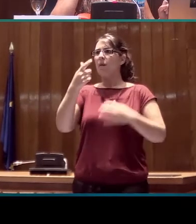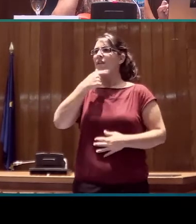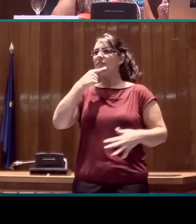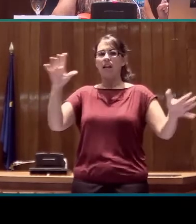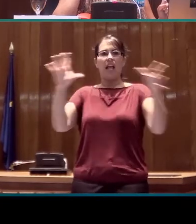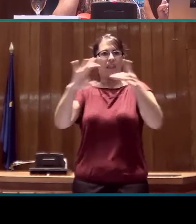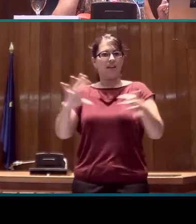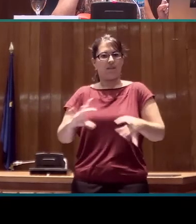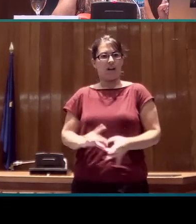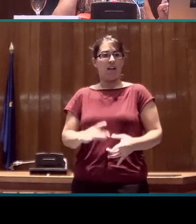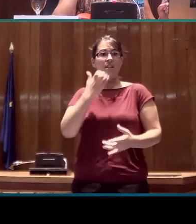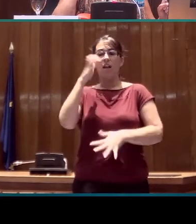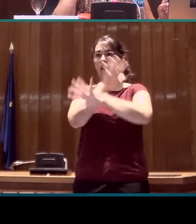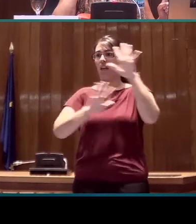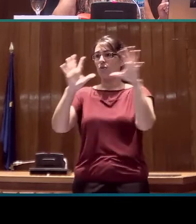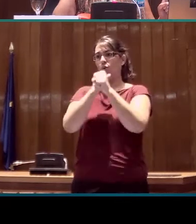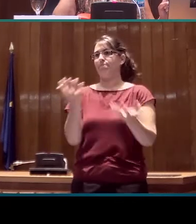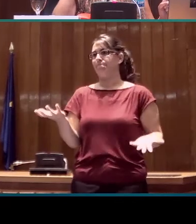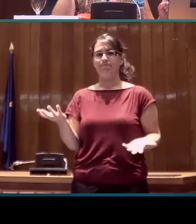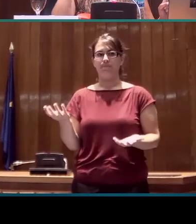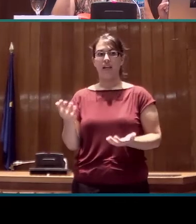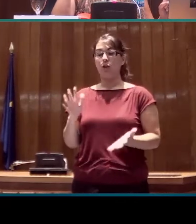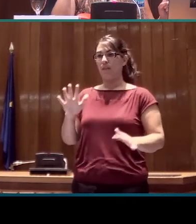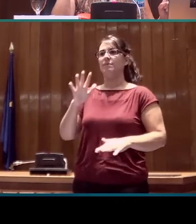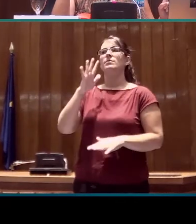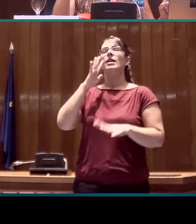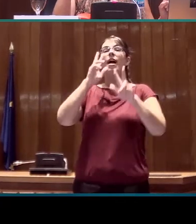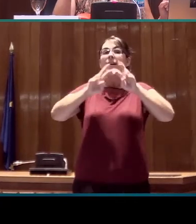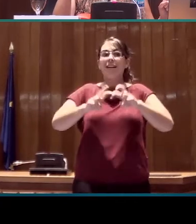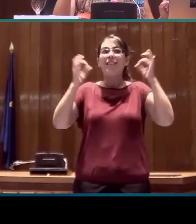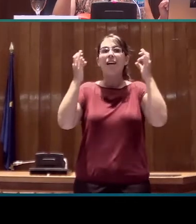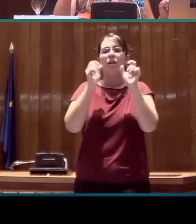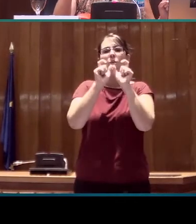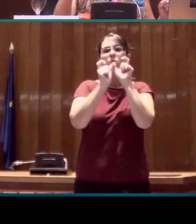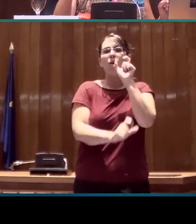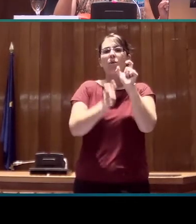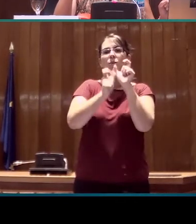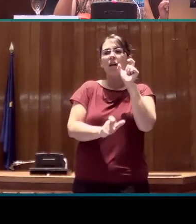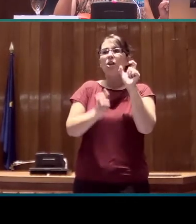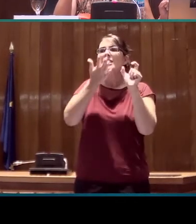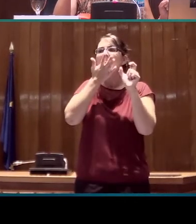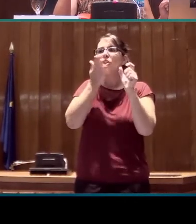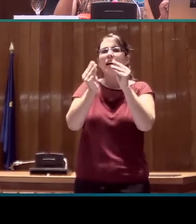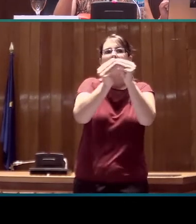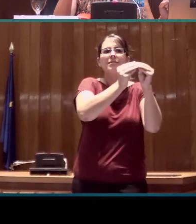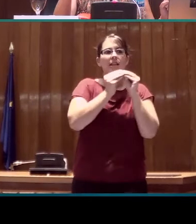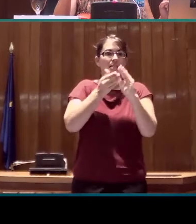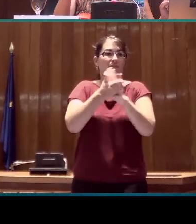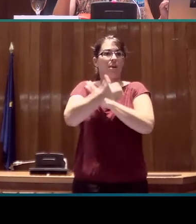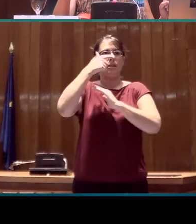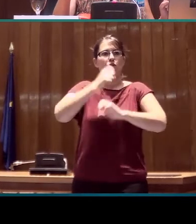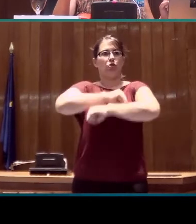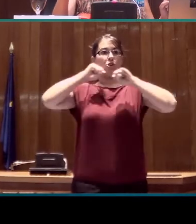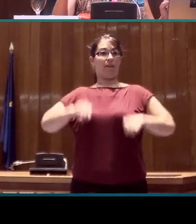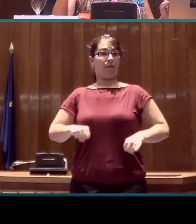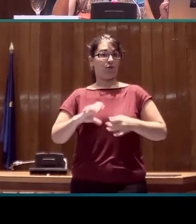esto va a ser posible en el caso de los signos estándar, es decir, del vocabulario consolidado de la lengua y vamos a tener que tratar